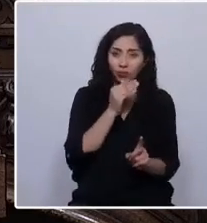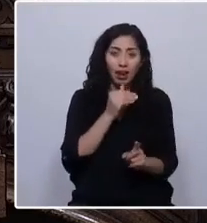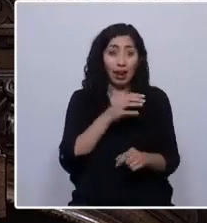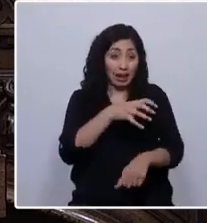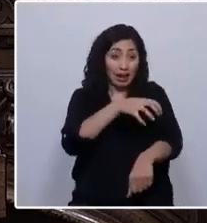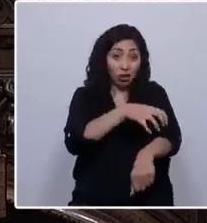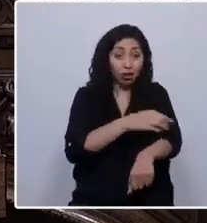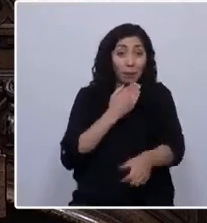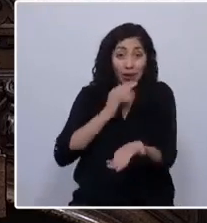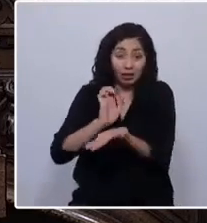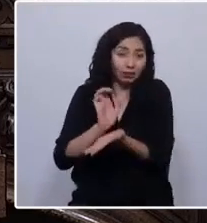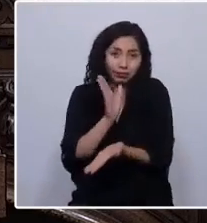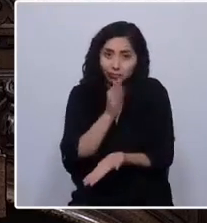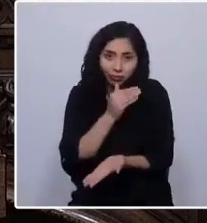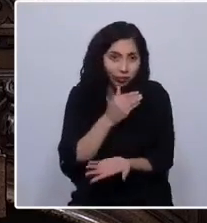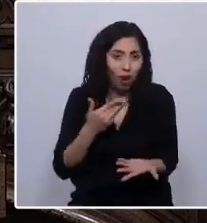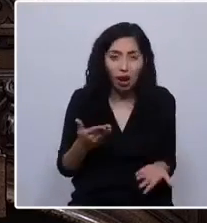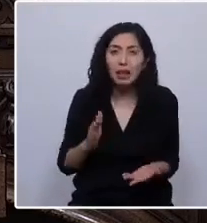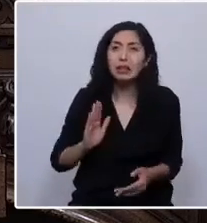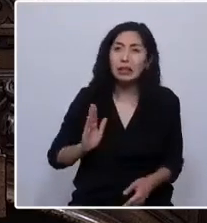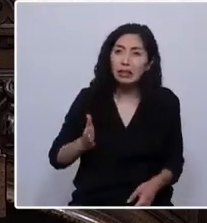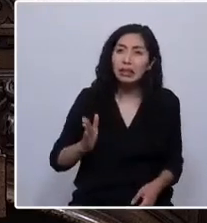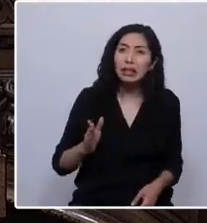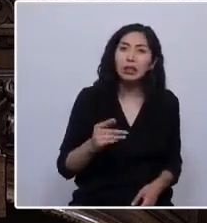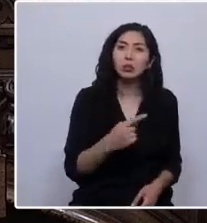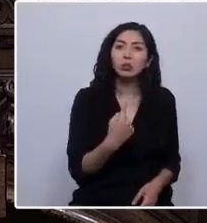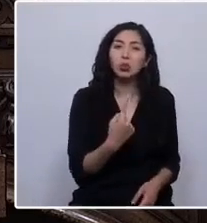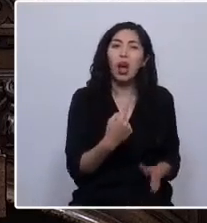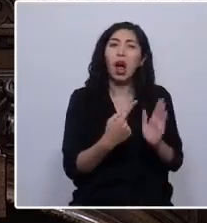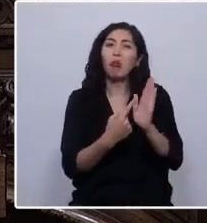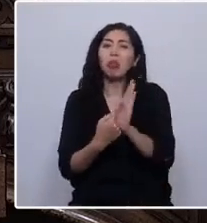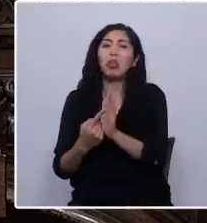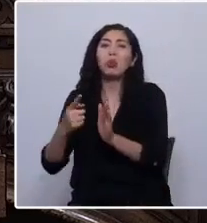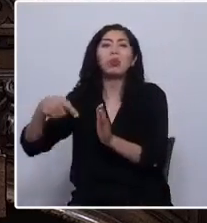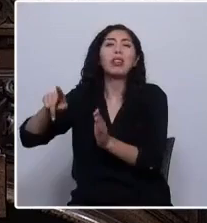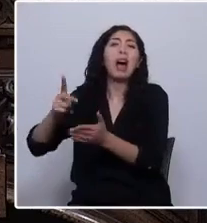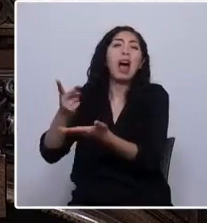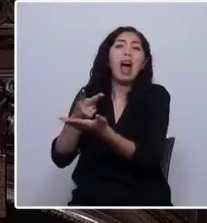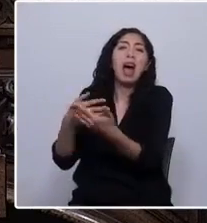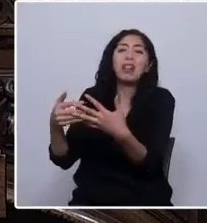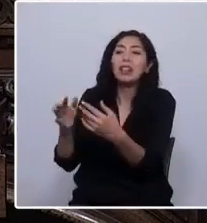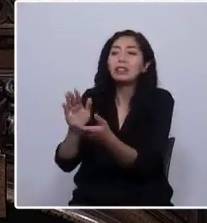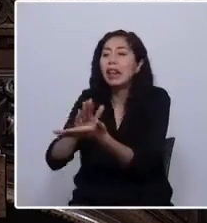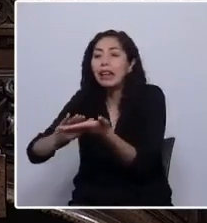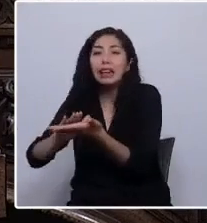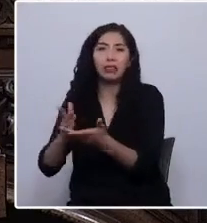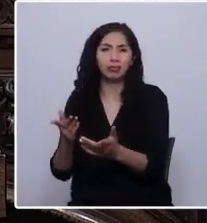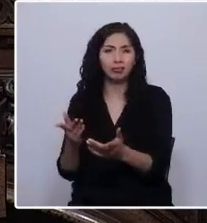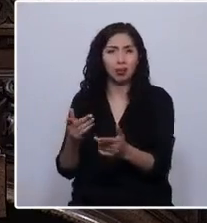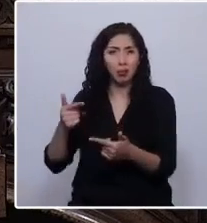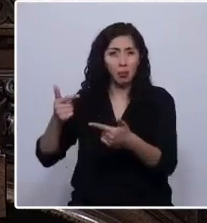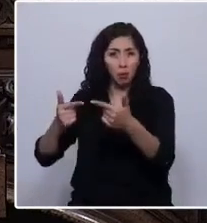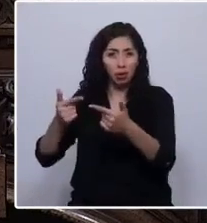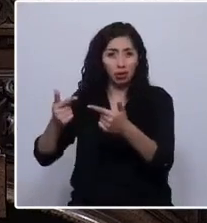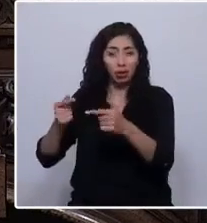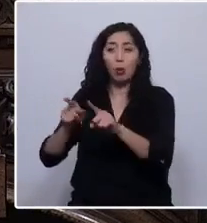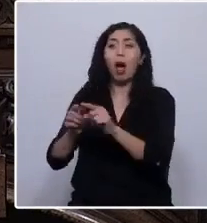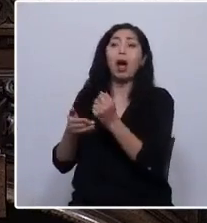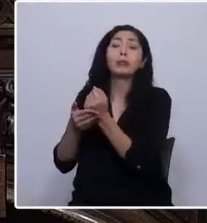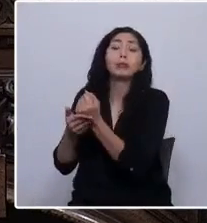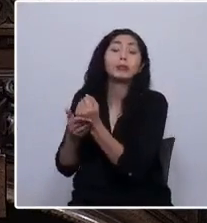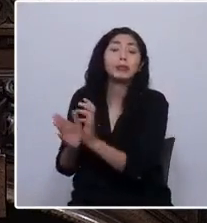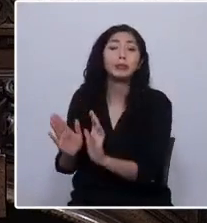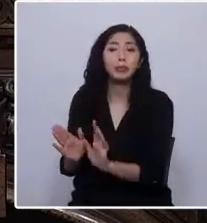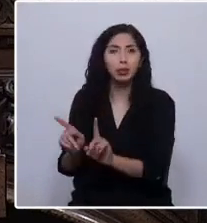como del Estado, nos sigue relegando a un rincón de artesanías y una política subsidiaria que nos invisibiliza y